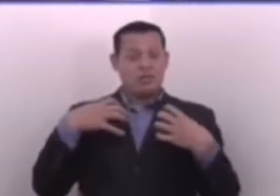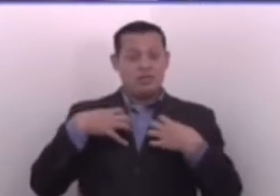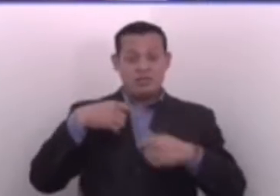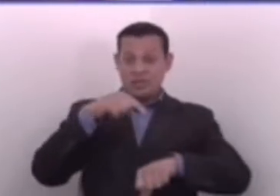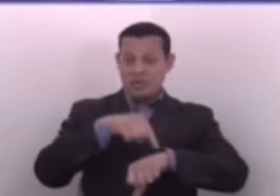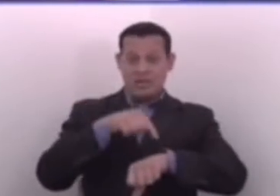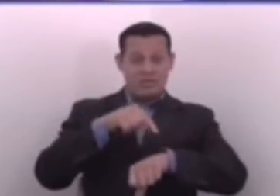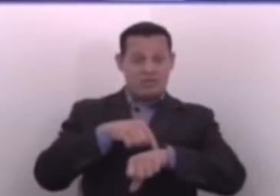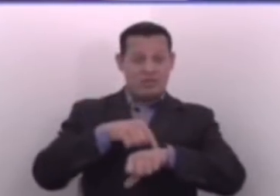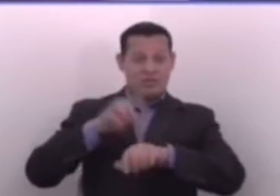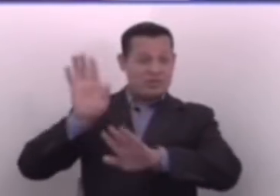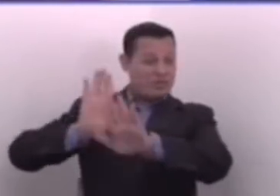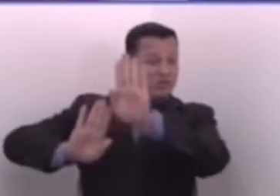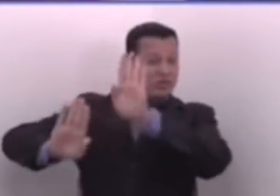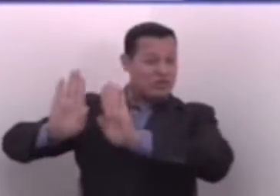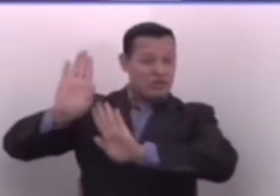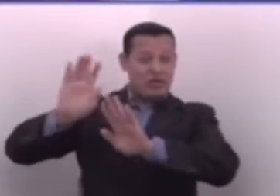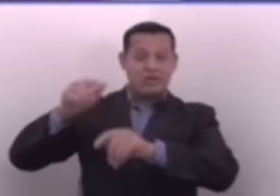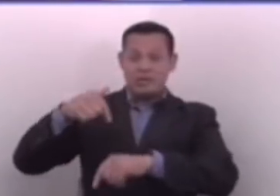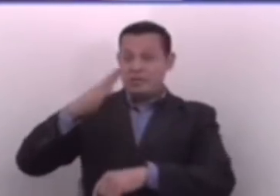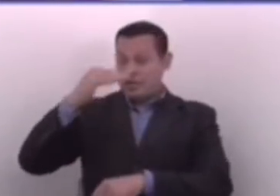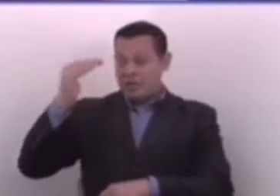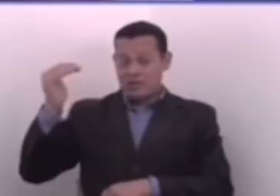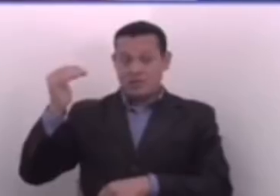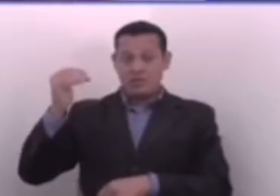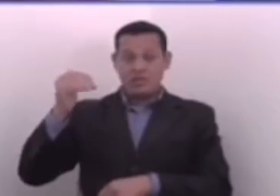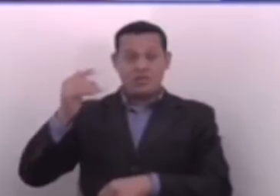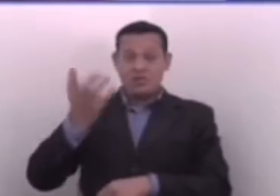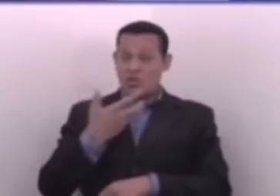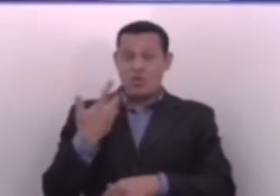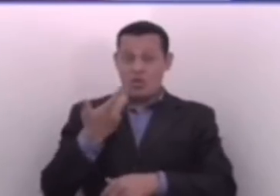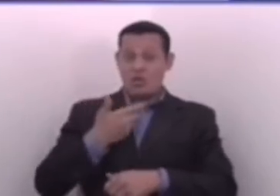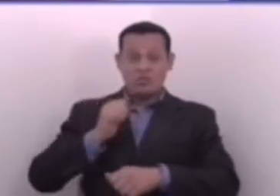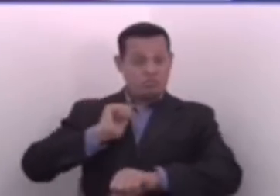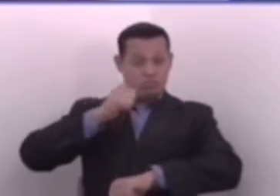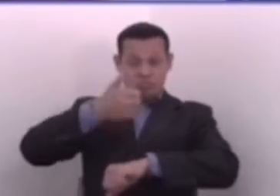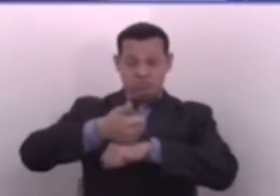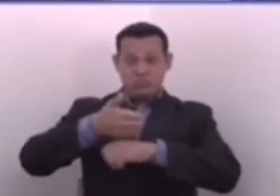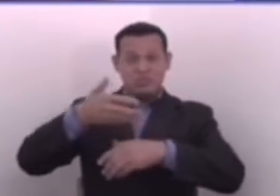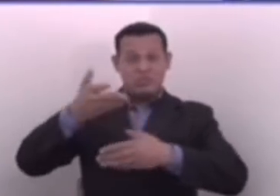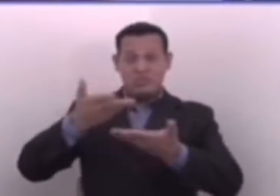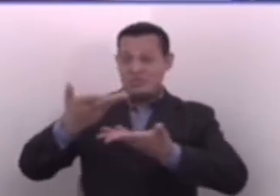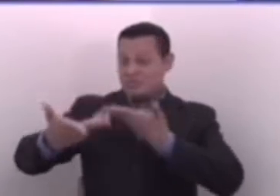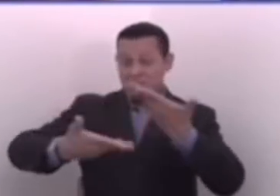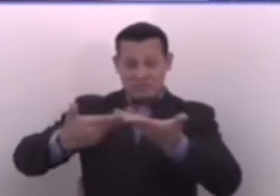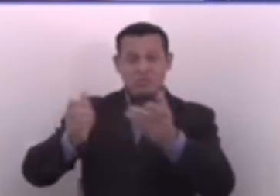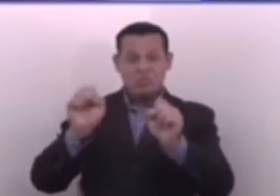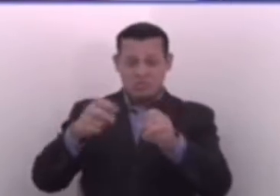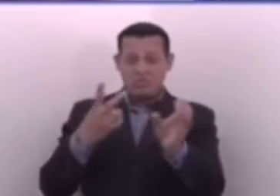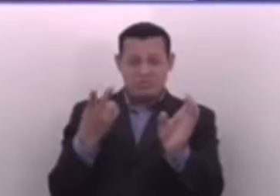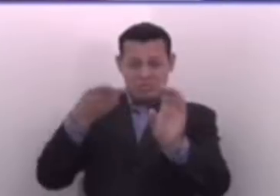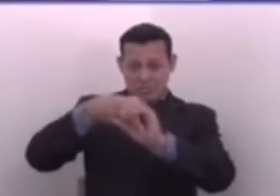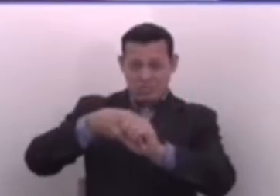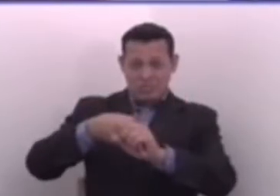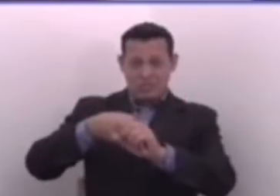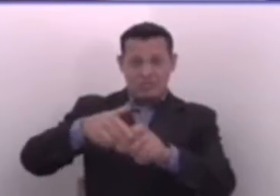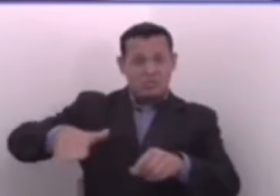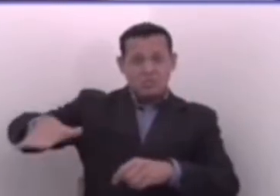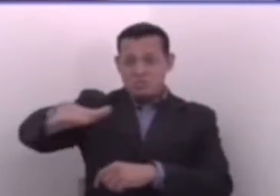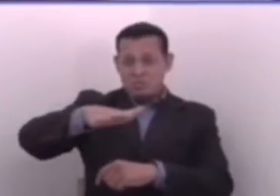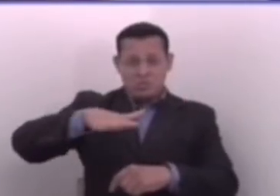un tiempo sin precedentes en nuestro país. Esos comerciantes ahora pueden ingresar fácilmente a esos